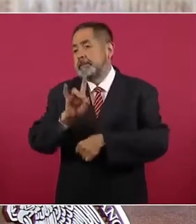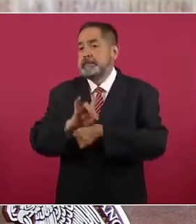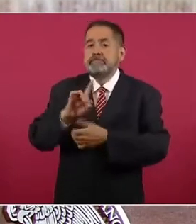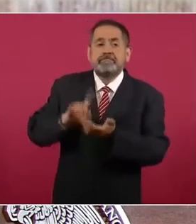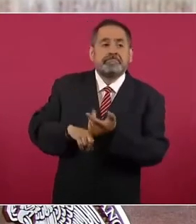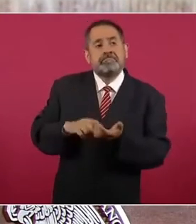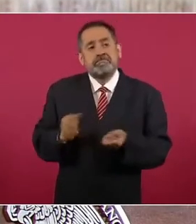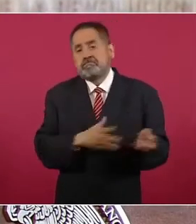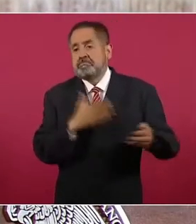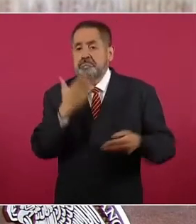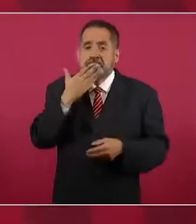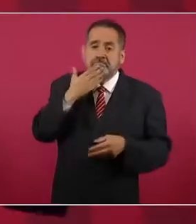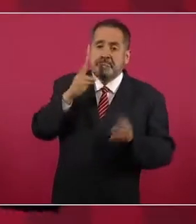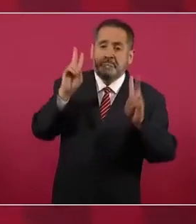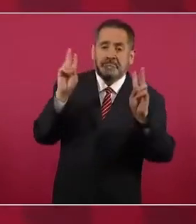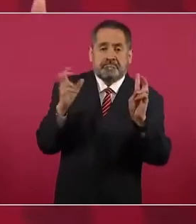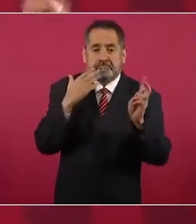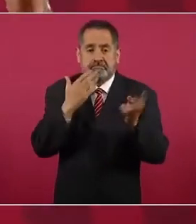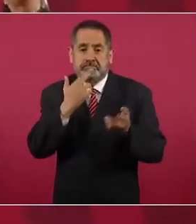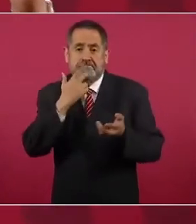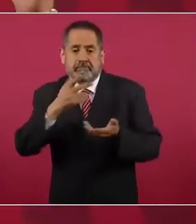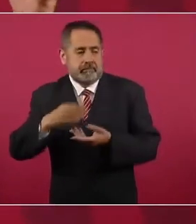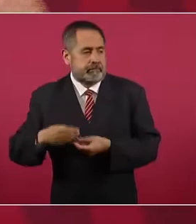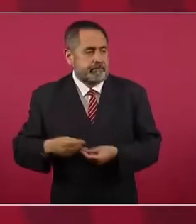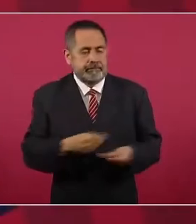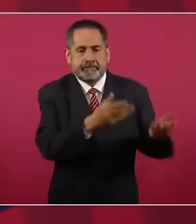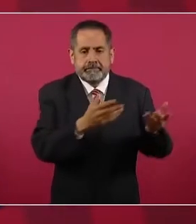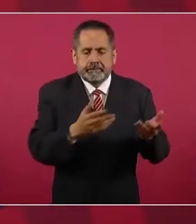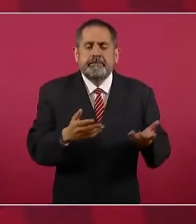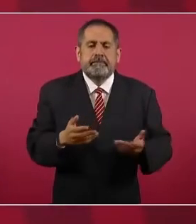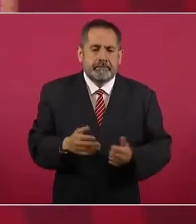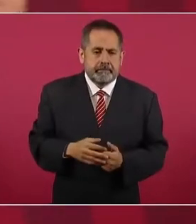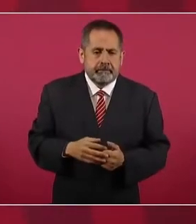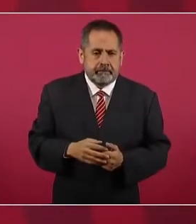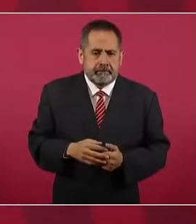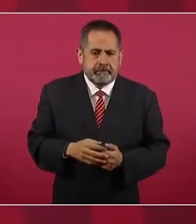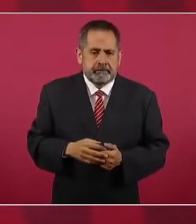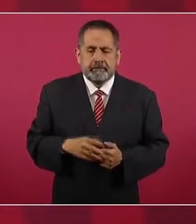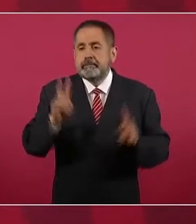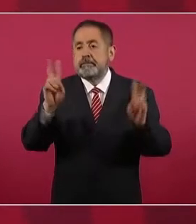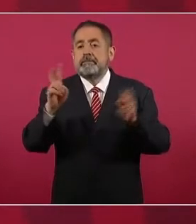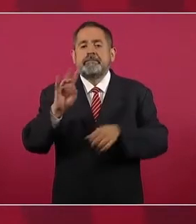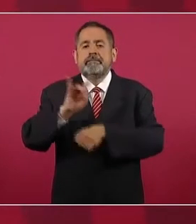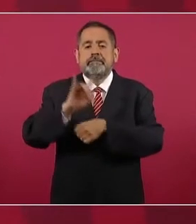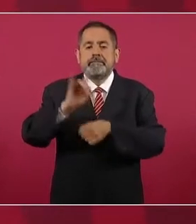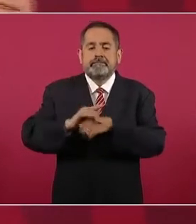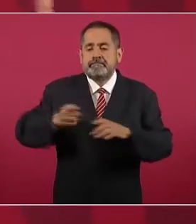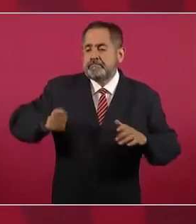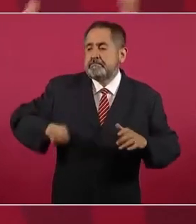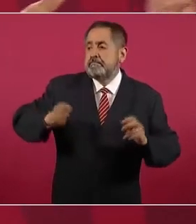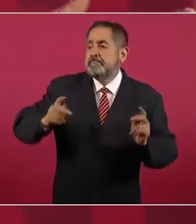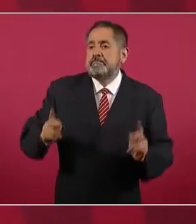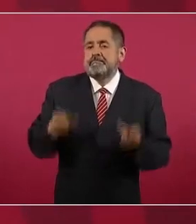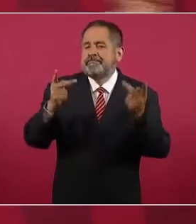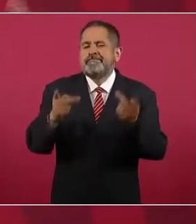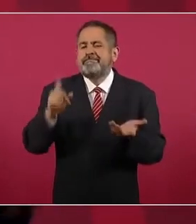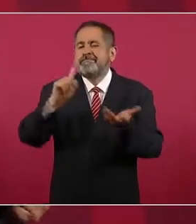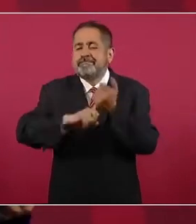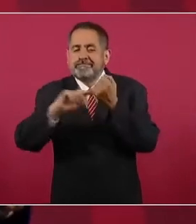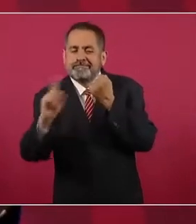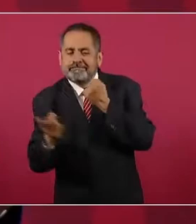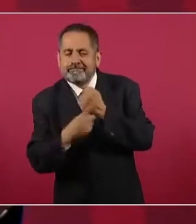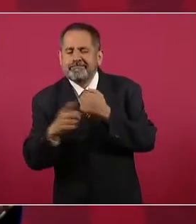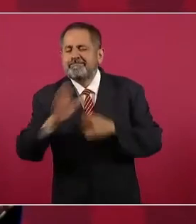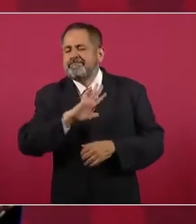subastas. Ya se sabía de antemano